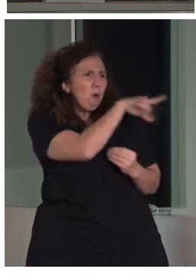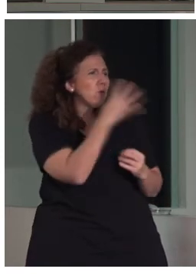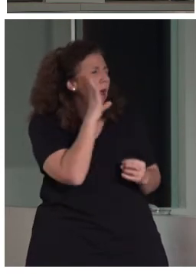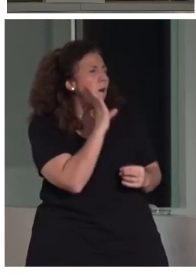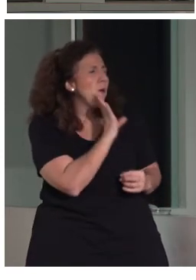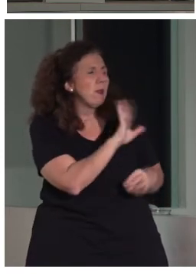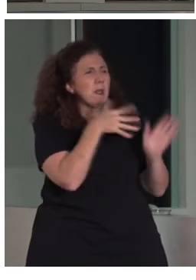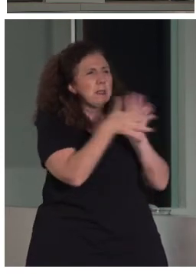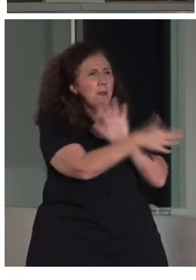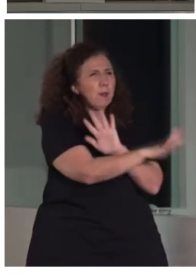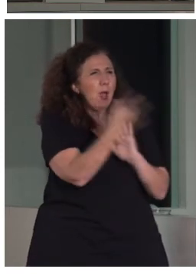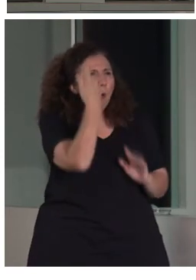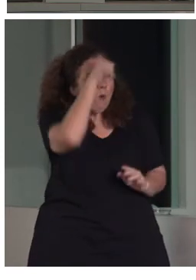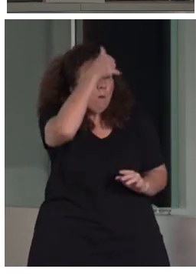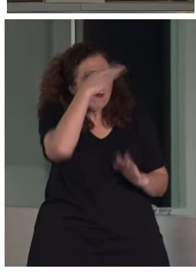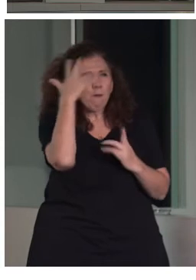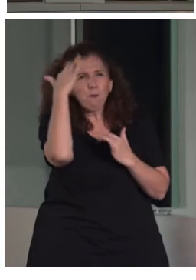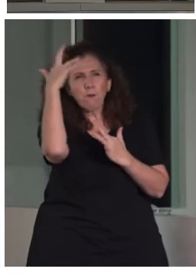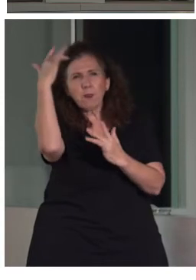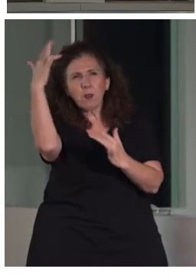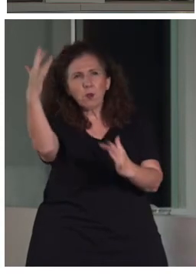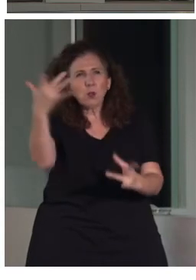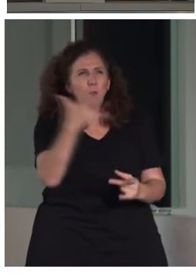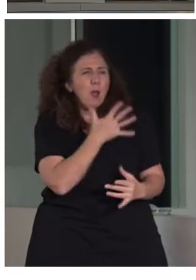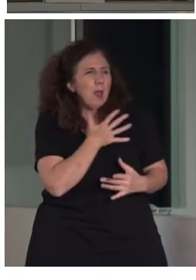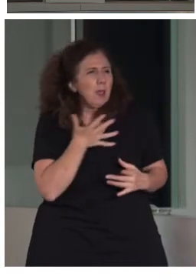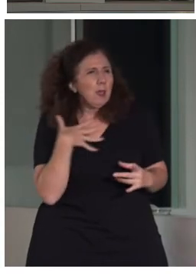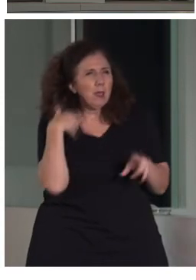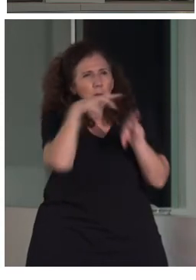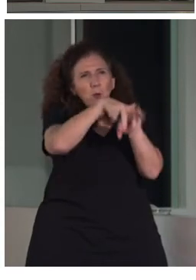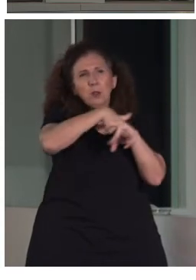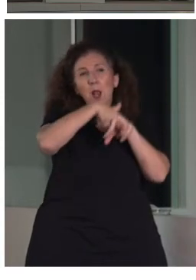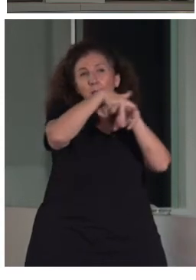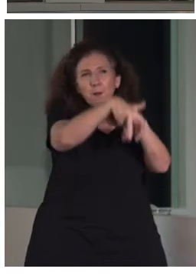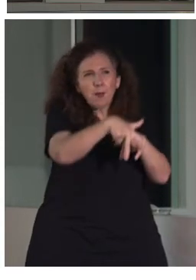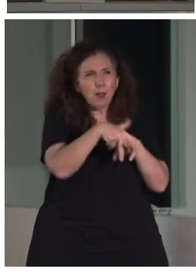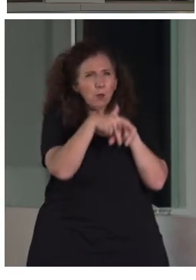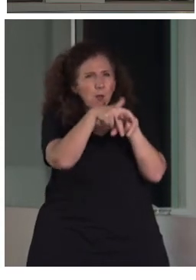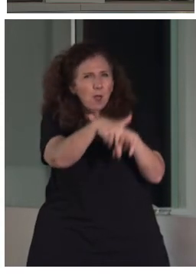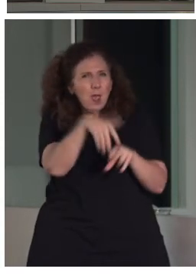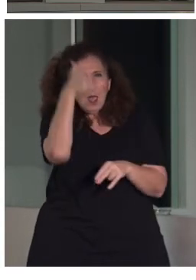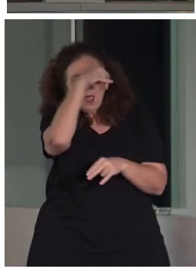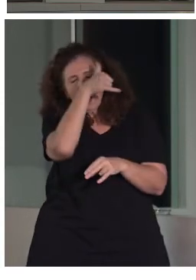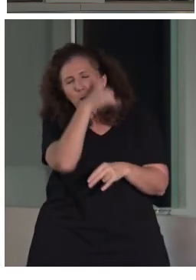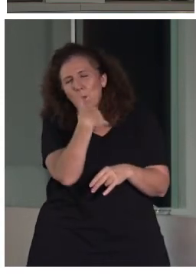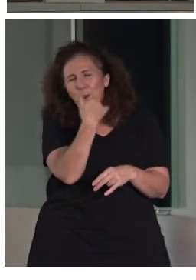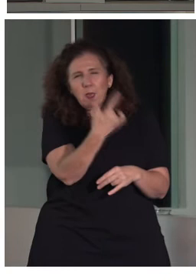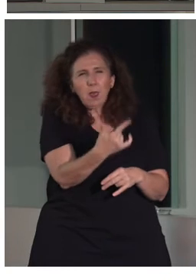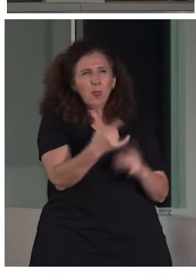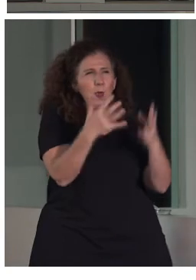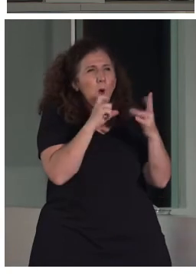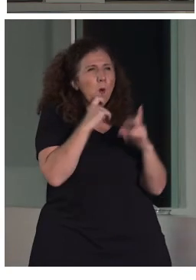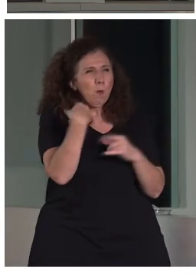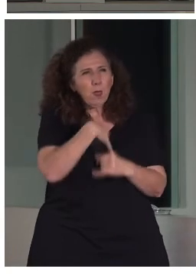venga seduciendo al filósofo, que se deja montar como un caballo. En el tono de ironía, el gran metafísico entregado a los apetitos